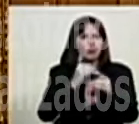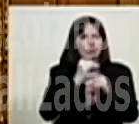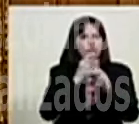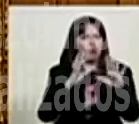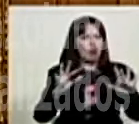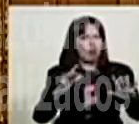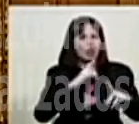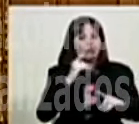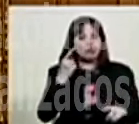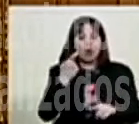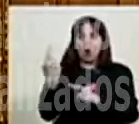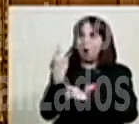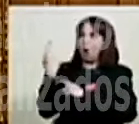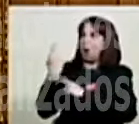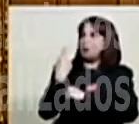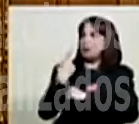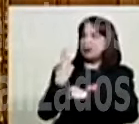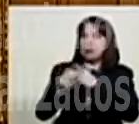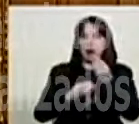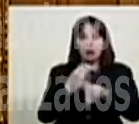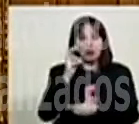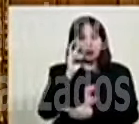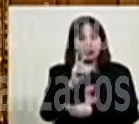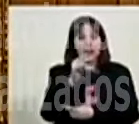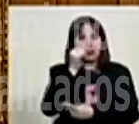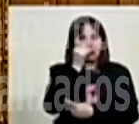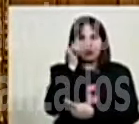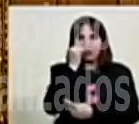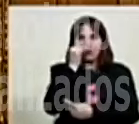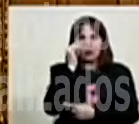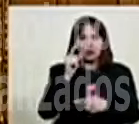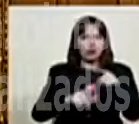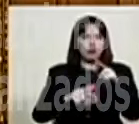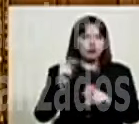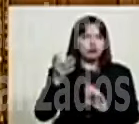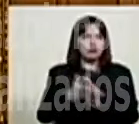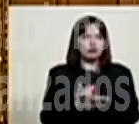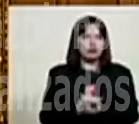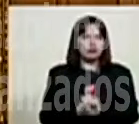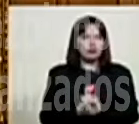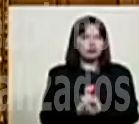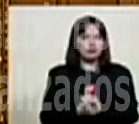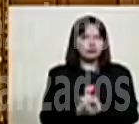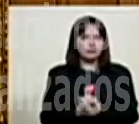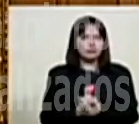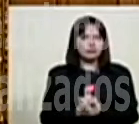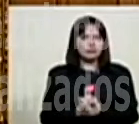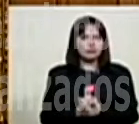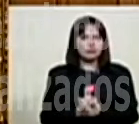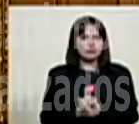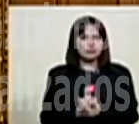Que recibe las órdenes. Como ustedes lo van a ver en los videos que voy a compartir. Recibe las órdenes.